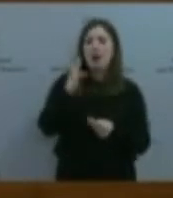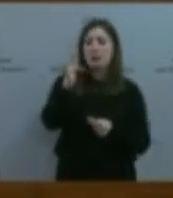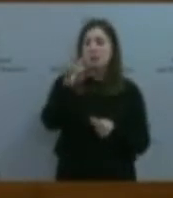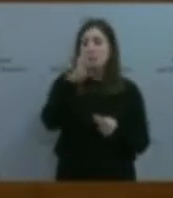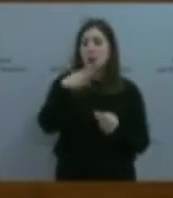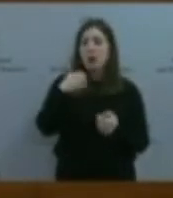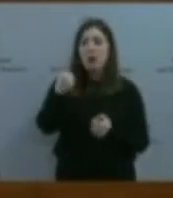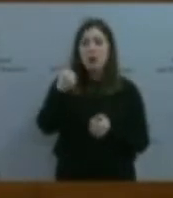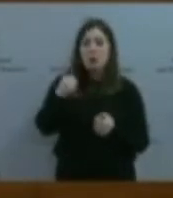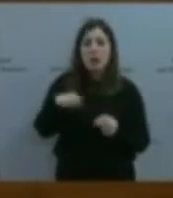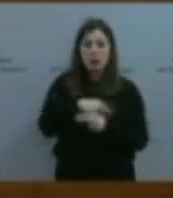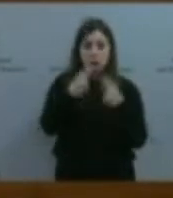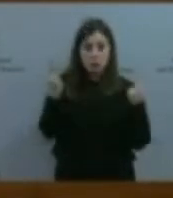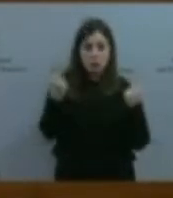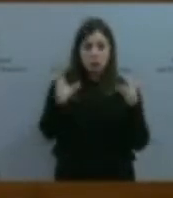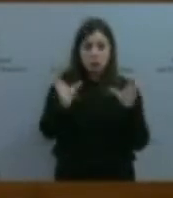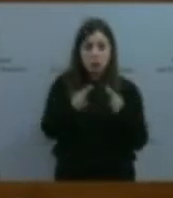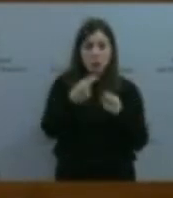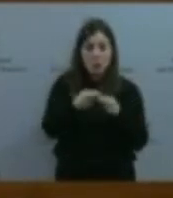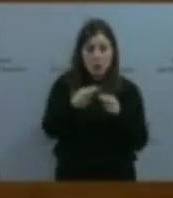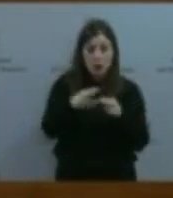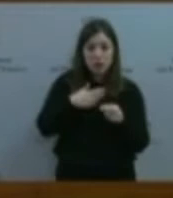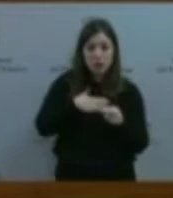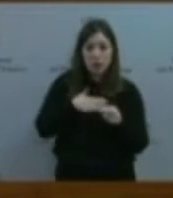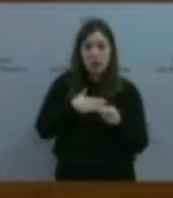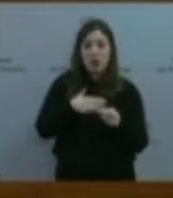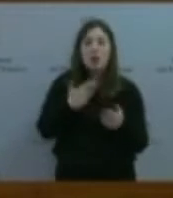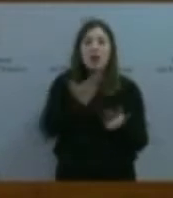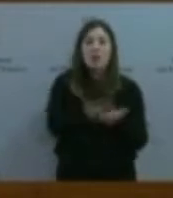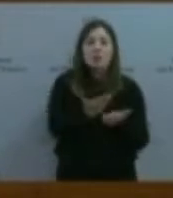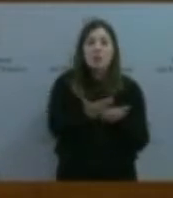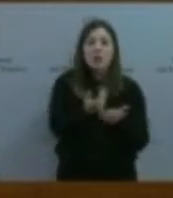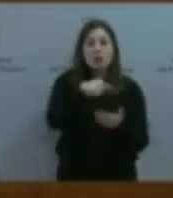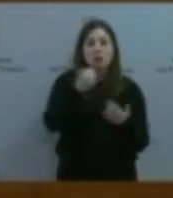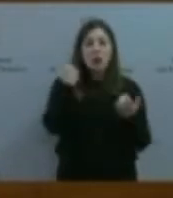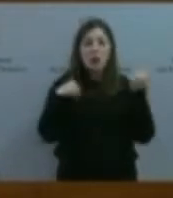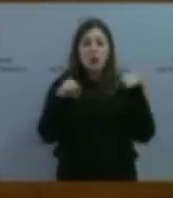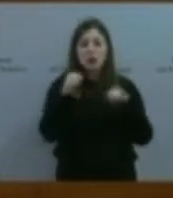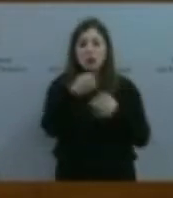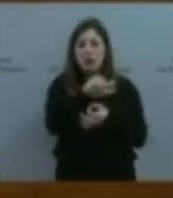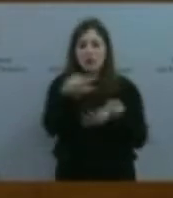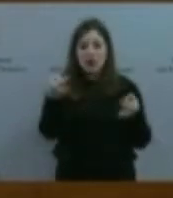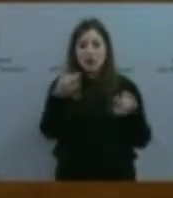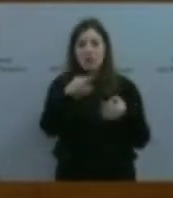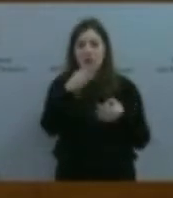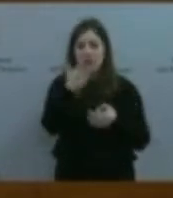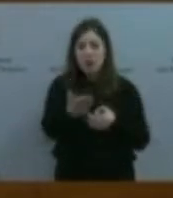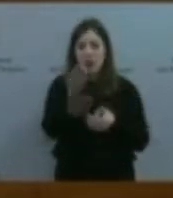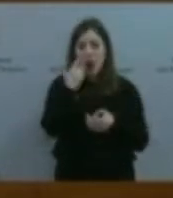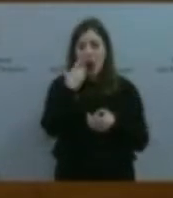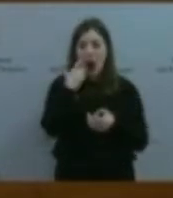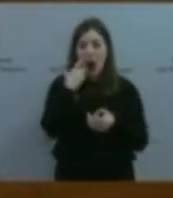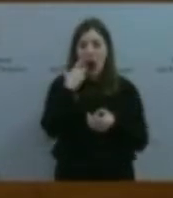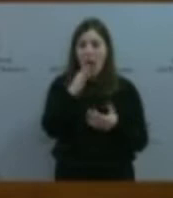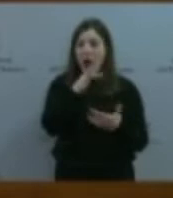les insta a que tengamos un comportamiento eficaz y honesto. Toca ahora hacerse cargo de los